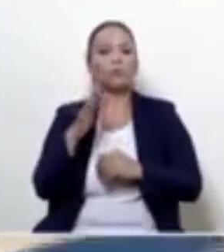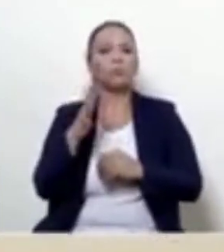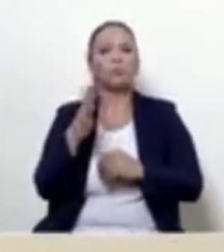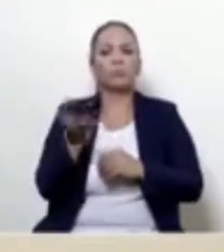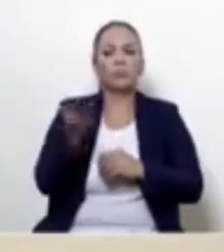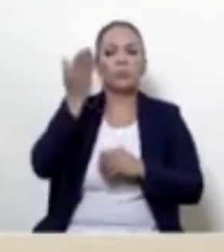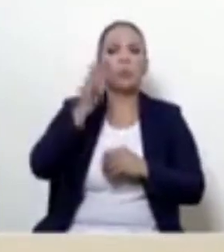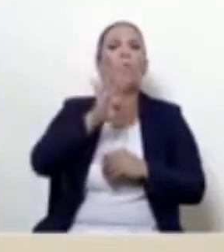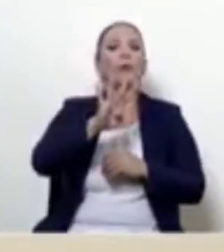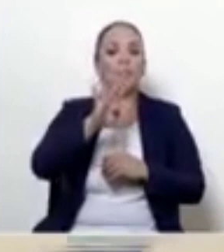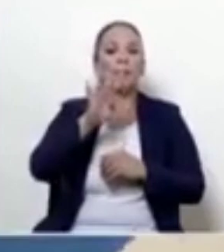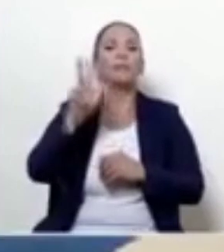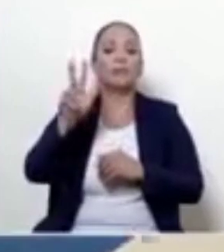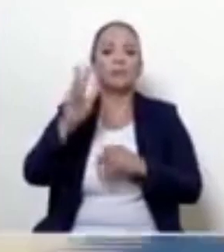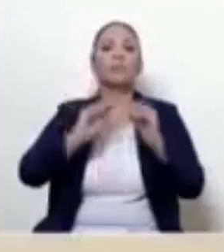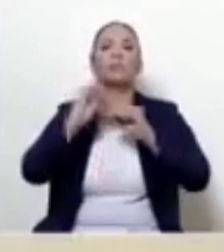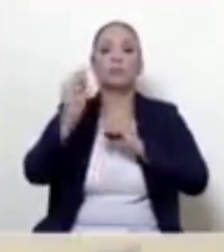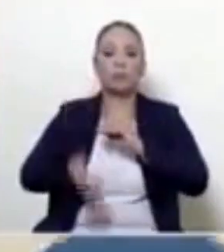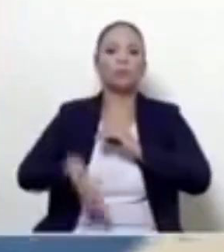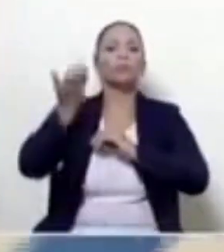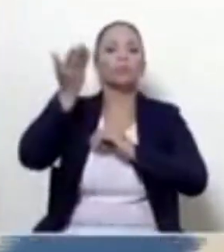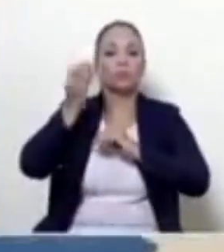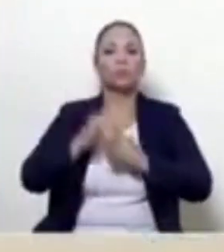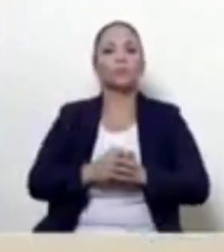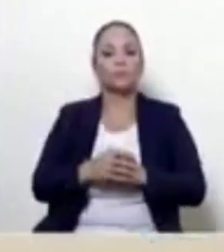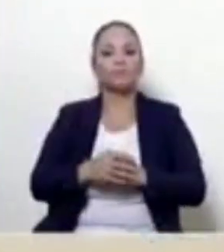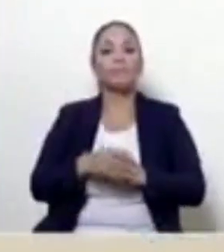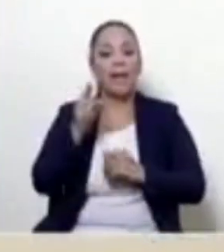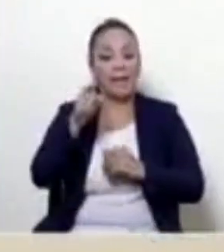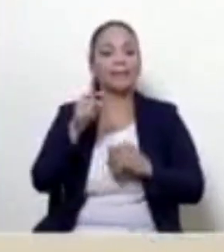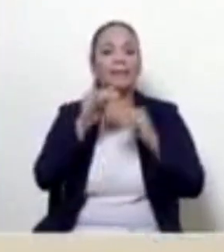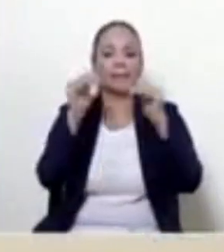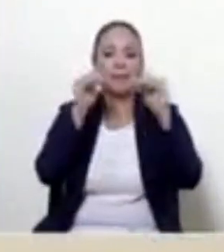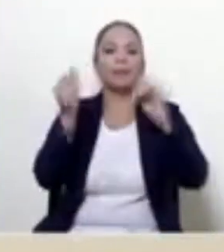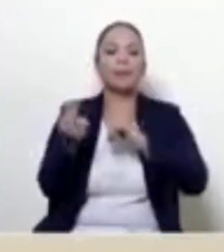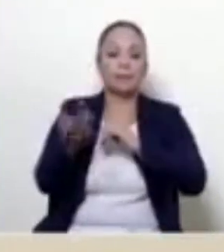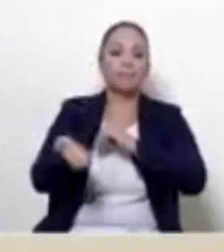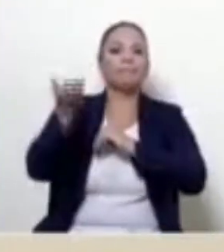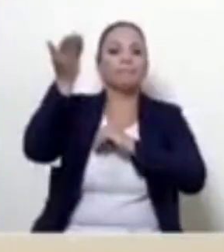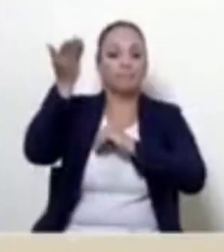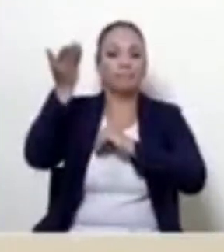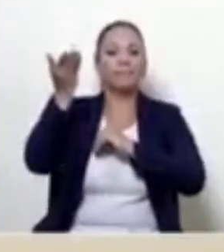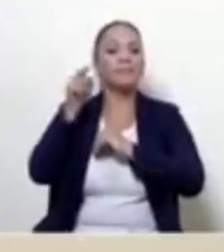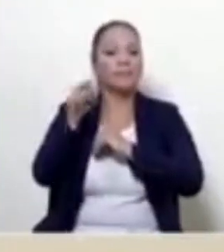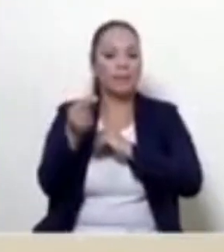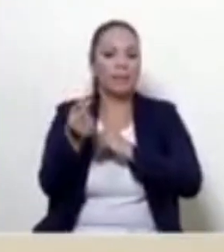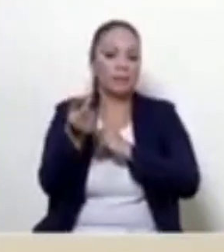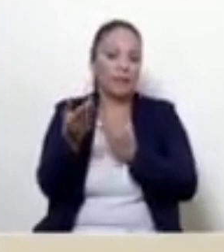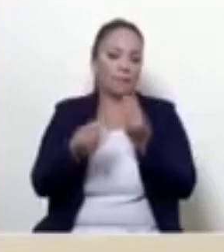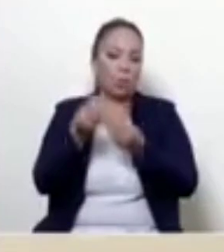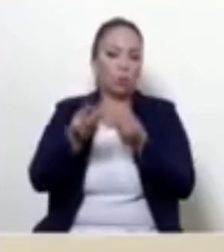un 43 por ciento. Ese es el nivel de crecimiento del precio de ese bien.